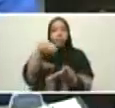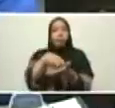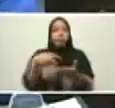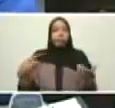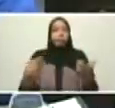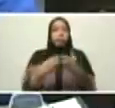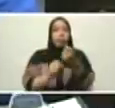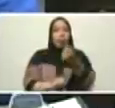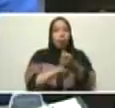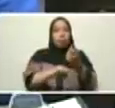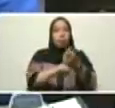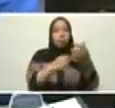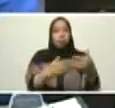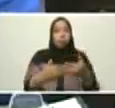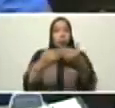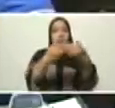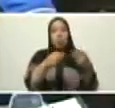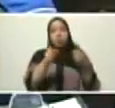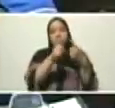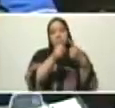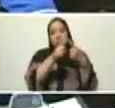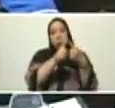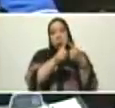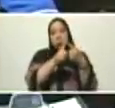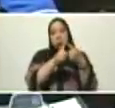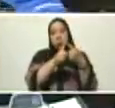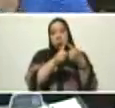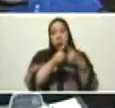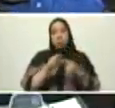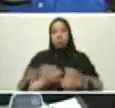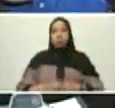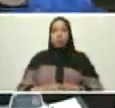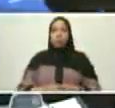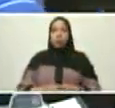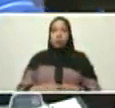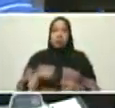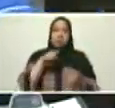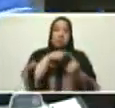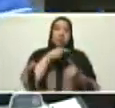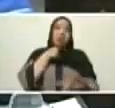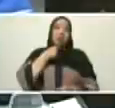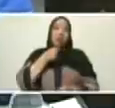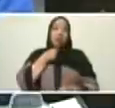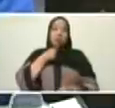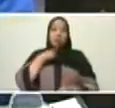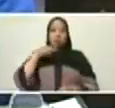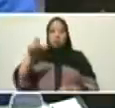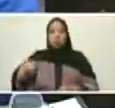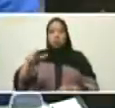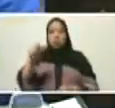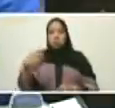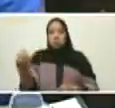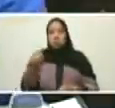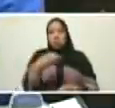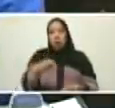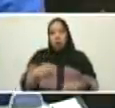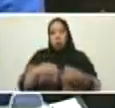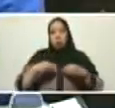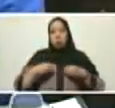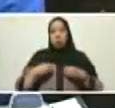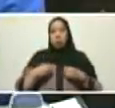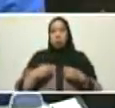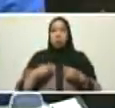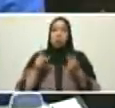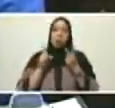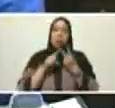Opción uno, allá aquellos que así la abracen y la suman. Y la